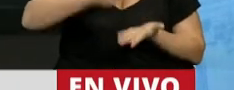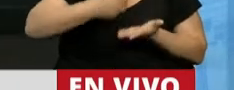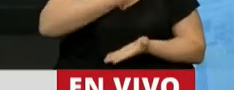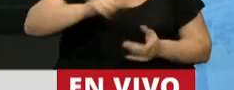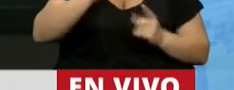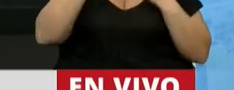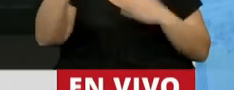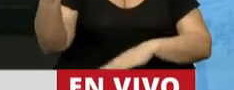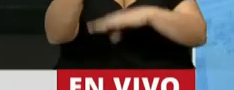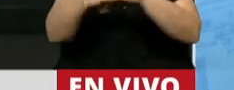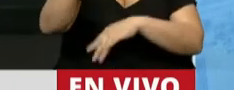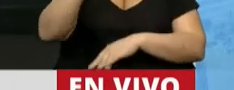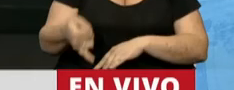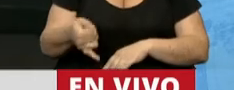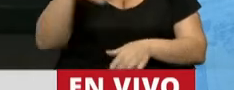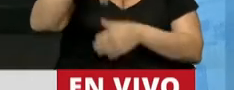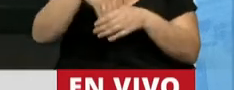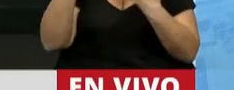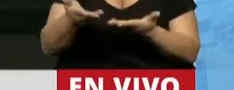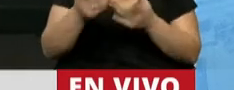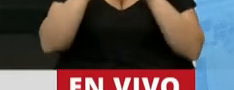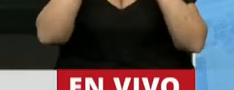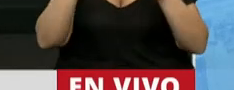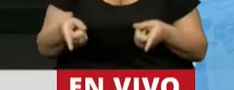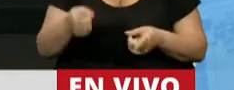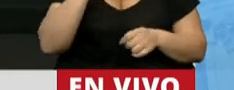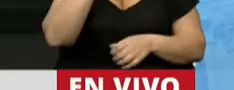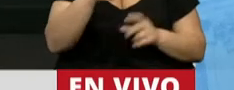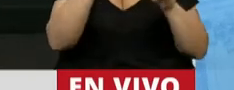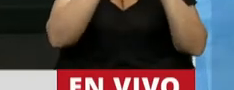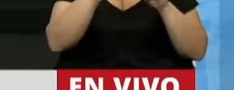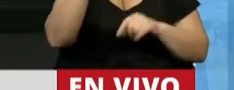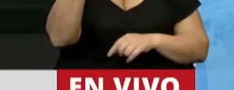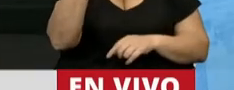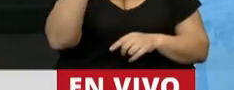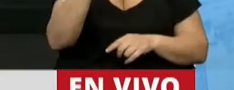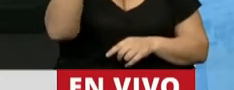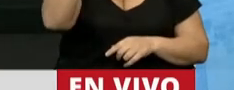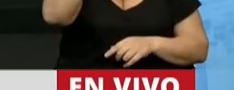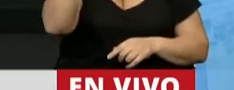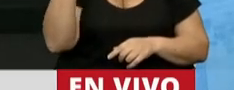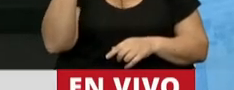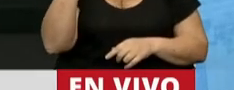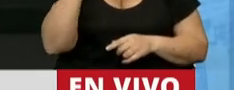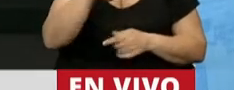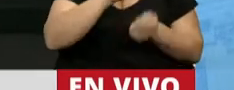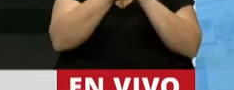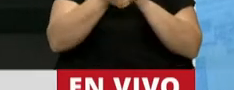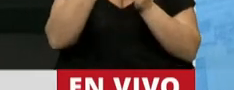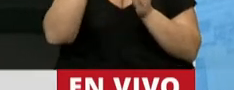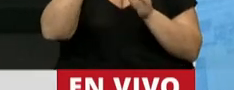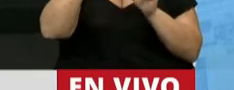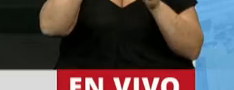gobierna sino a través de sus representantes, sino que también se está violando el artículo 1 de la Constitución Nacional que adopta el sistema